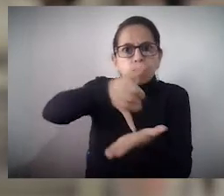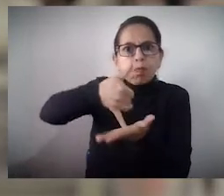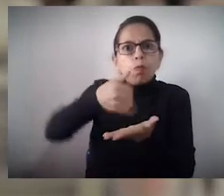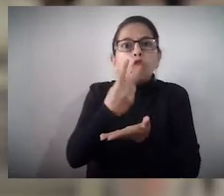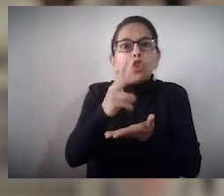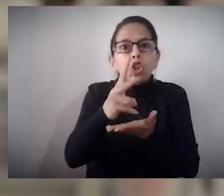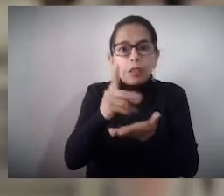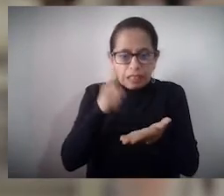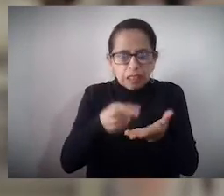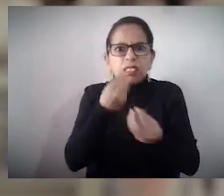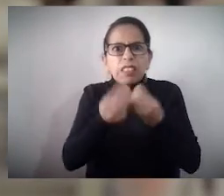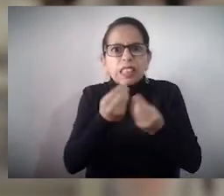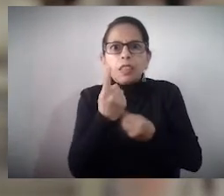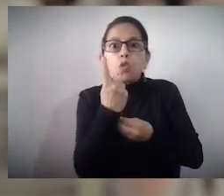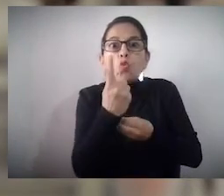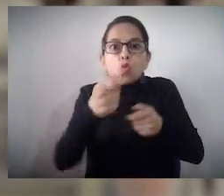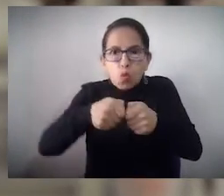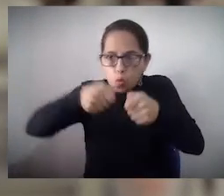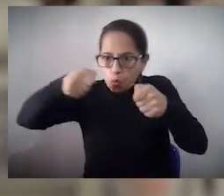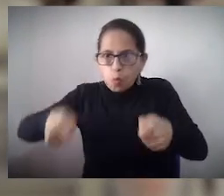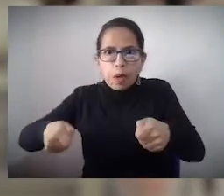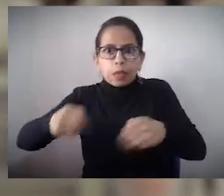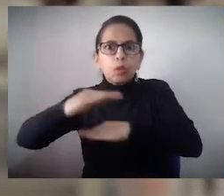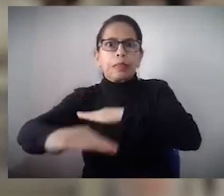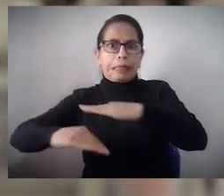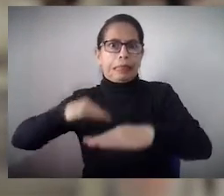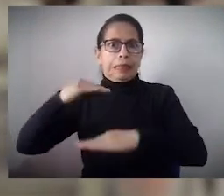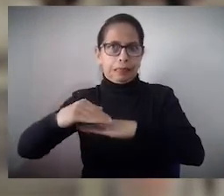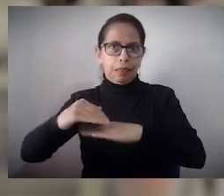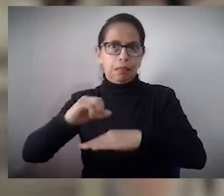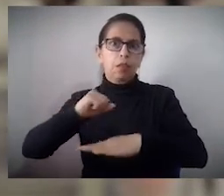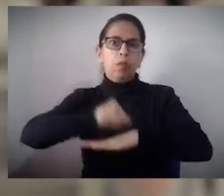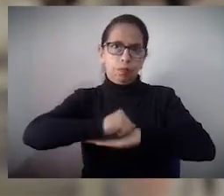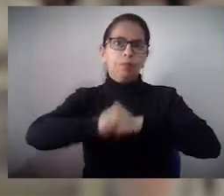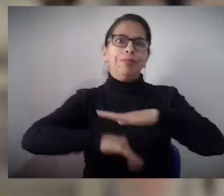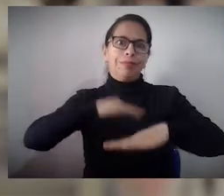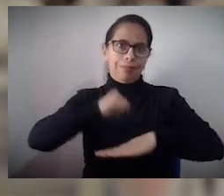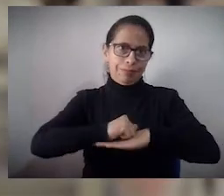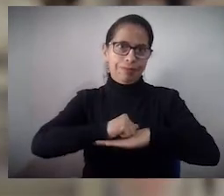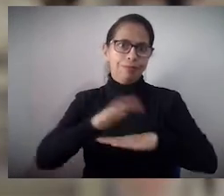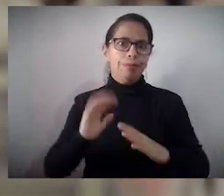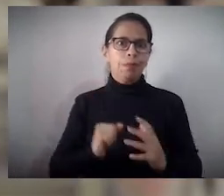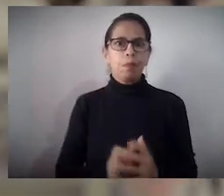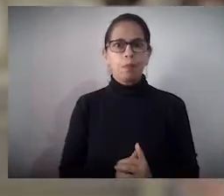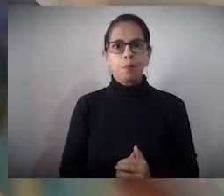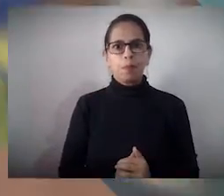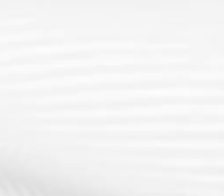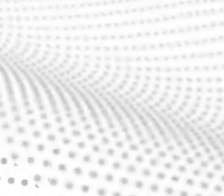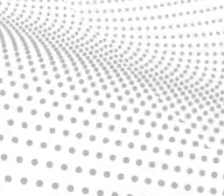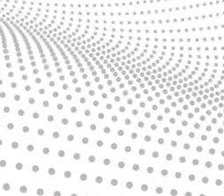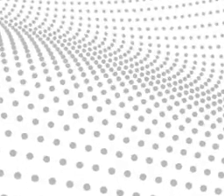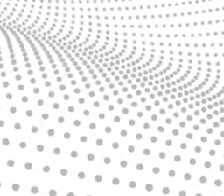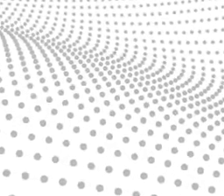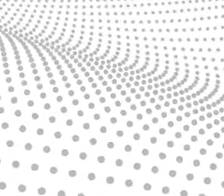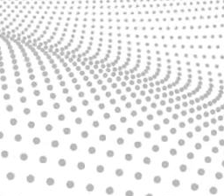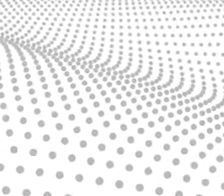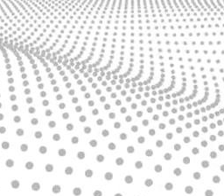con telas de plástico PET reciclado y por cada metro de tela se reciclan 12 botellas plásticas.